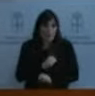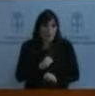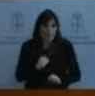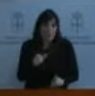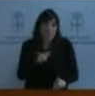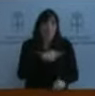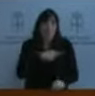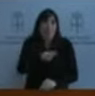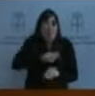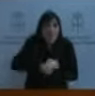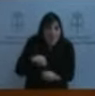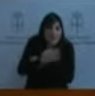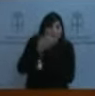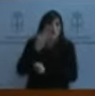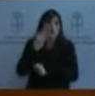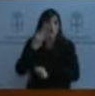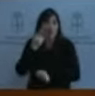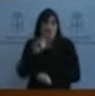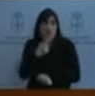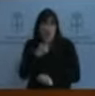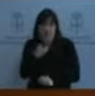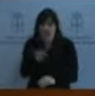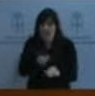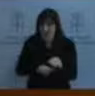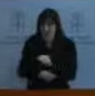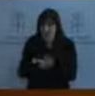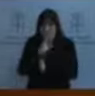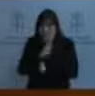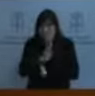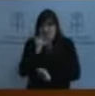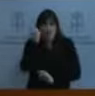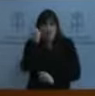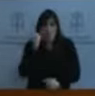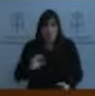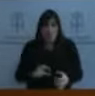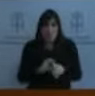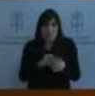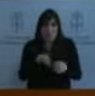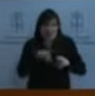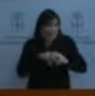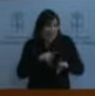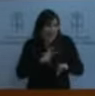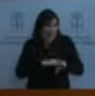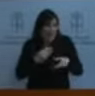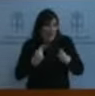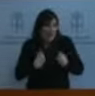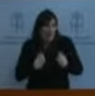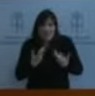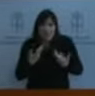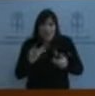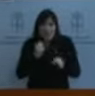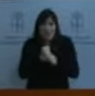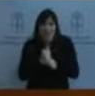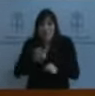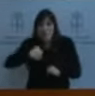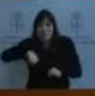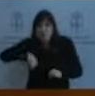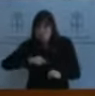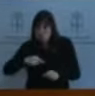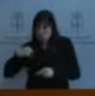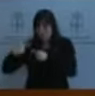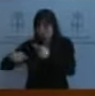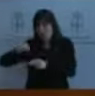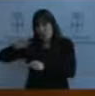utilizan de forma intuitiva y además es su herramienta de vida y de trabajo. Los que somos emigrantes digitales que venimos de otra generación, hacemos esfuerzos por